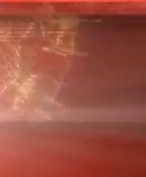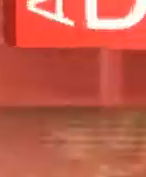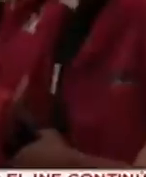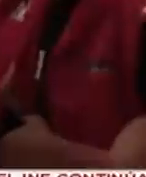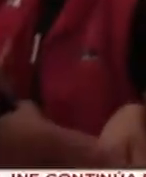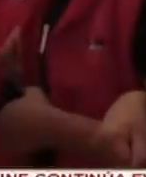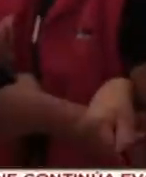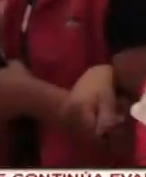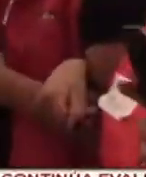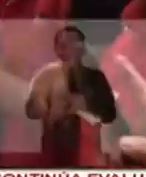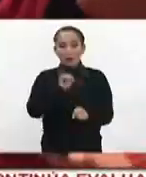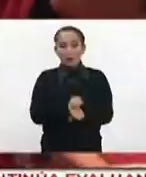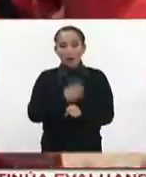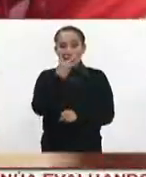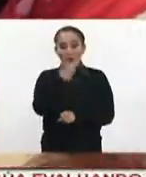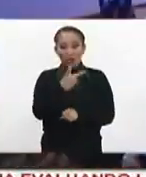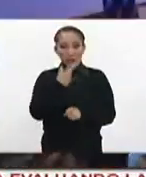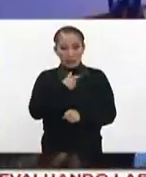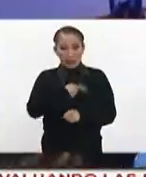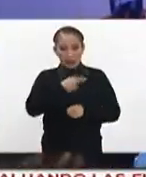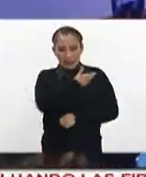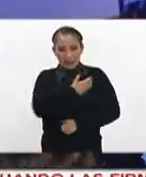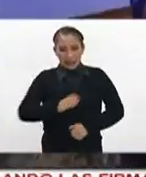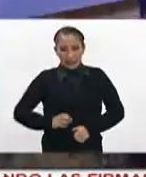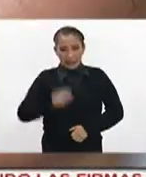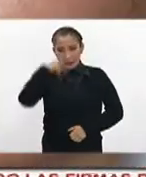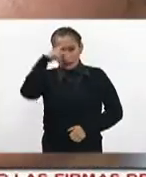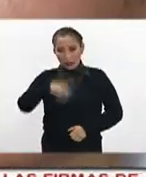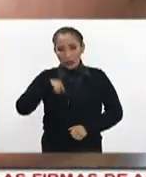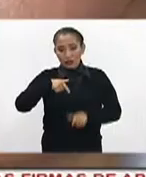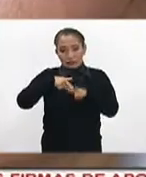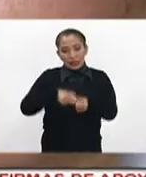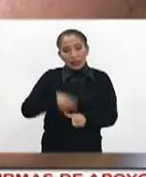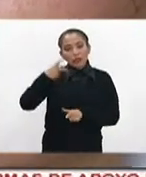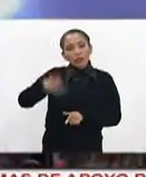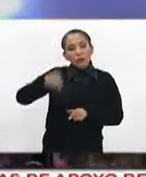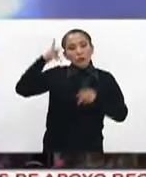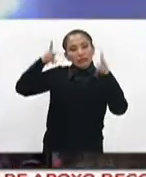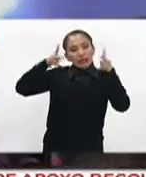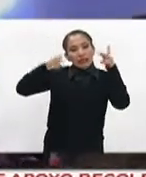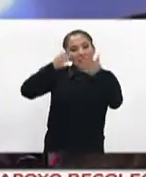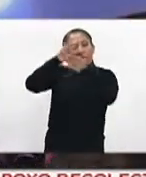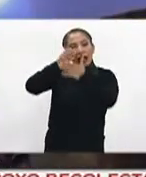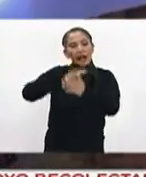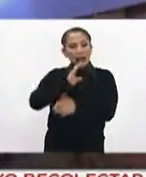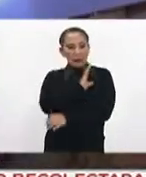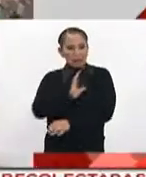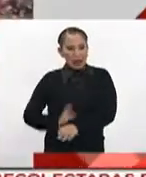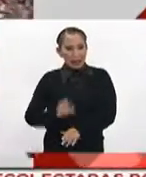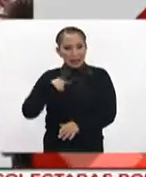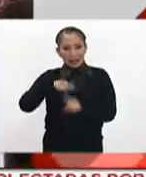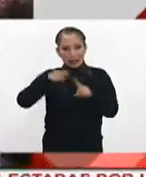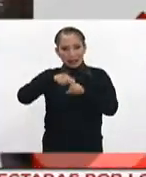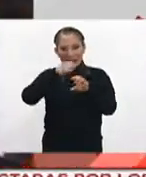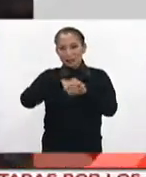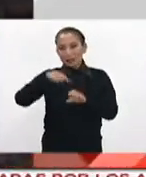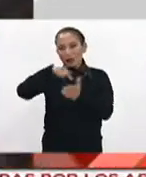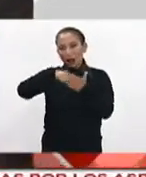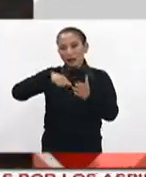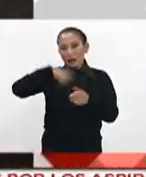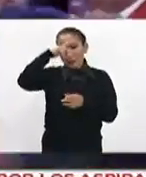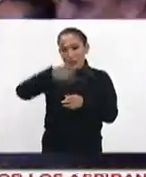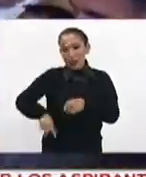Este fin de semana, los aspirantes a la presidencia de la República continuaron con sus precampañas en diversas partes del país. El